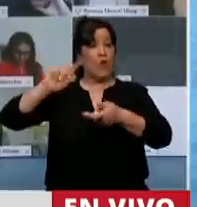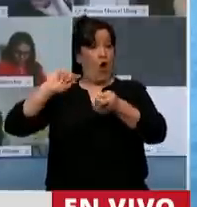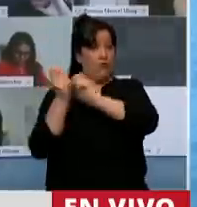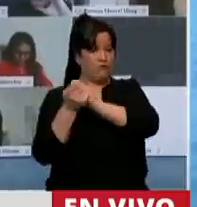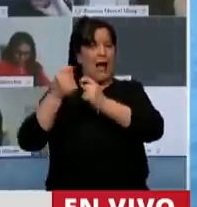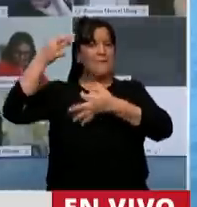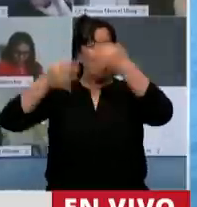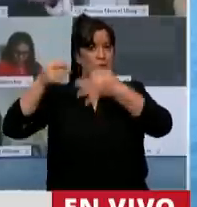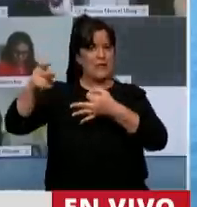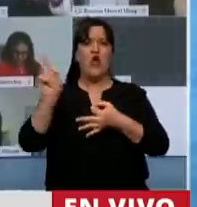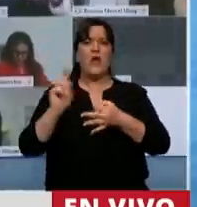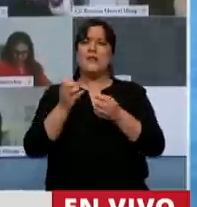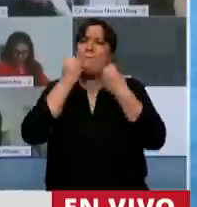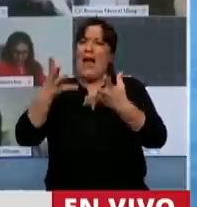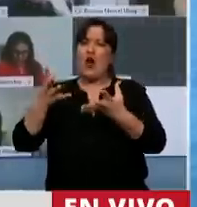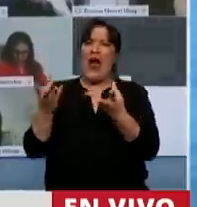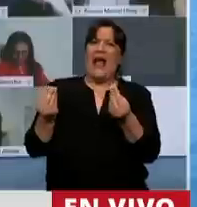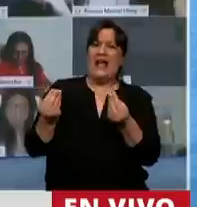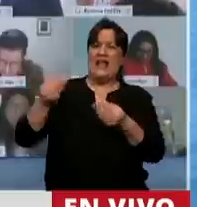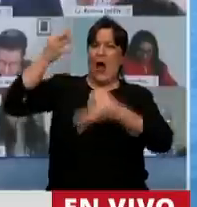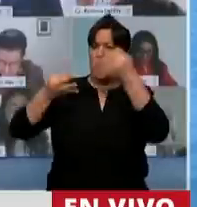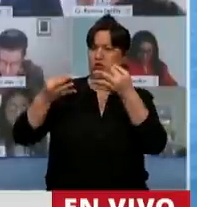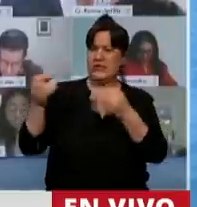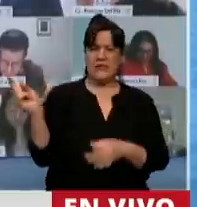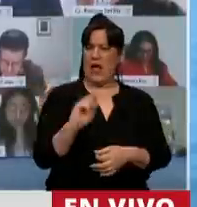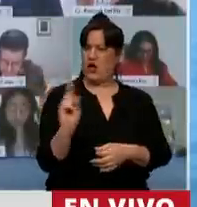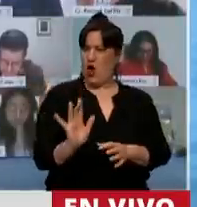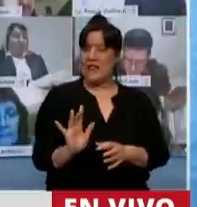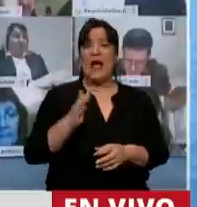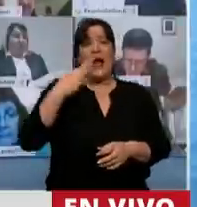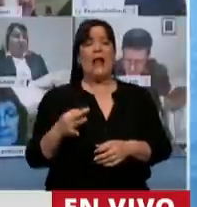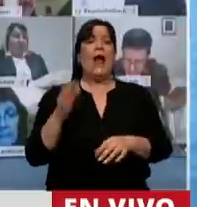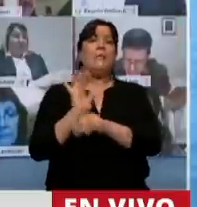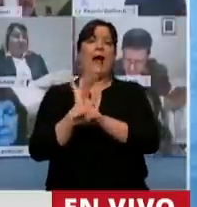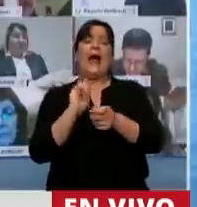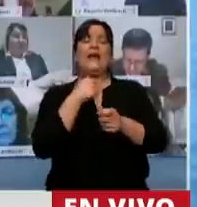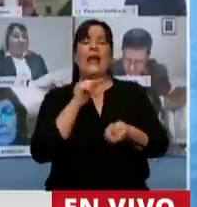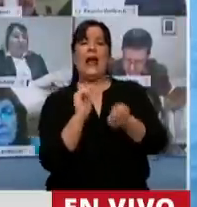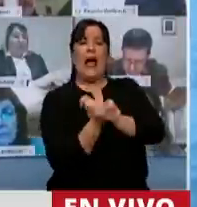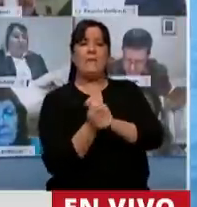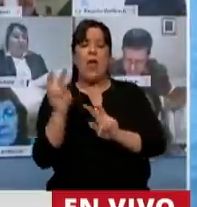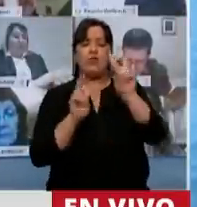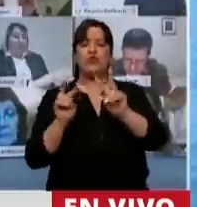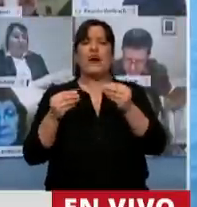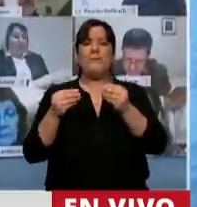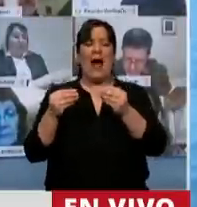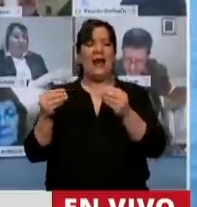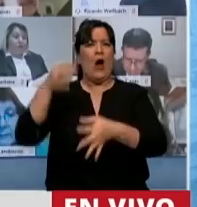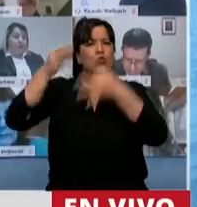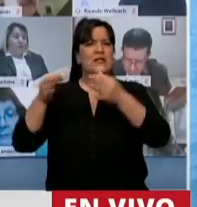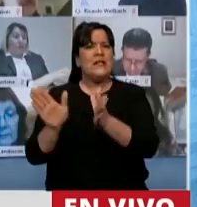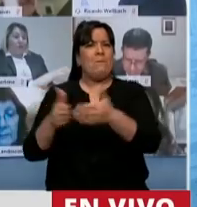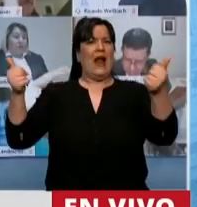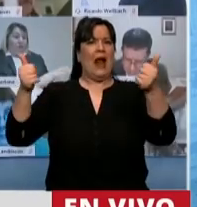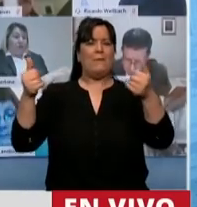mejorar el funcionamiento de la justicia, no es que la justicia trabaje con mayor celeridad, no es